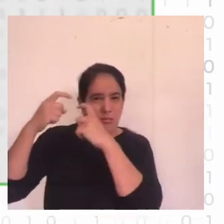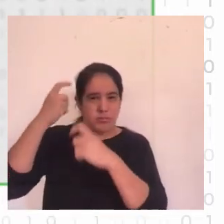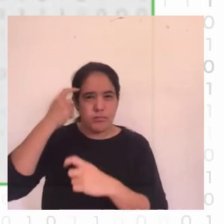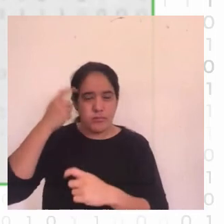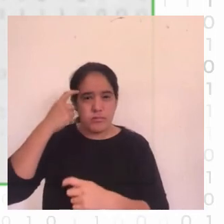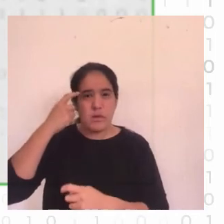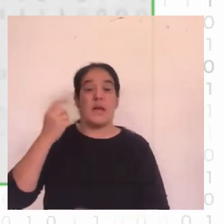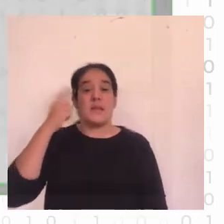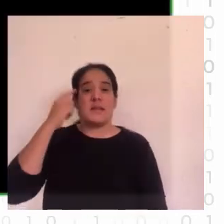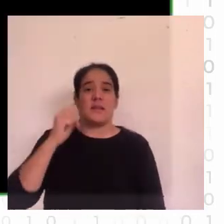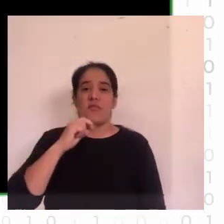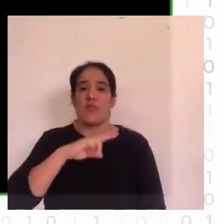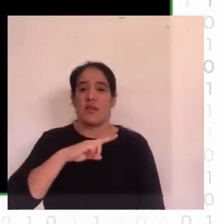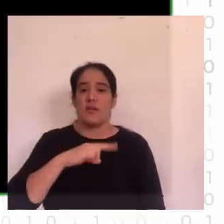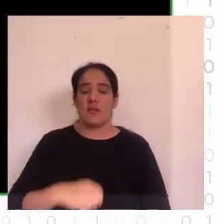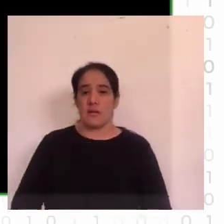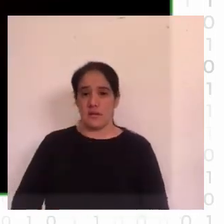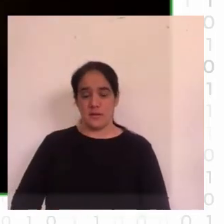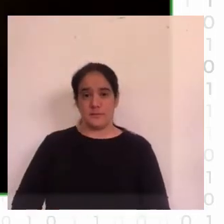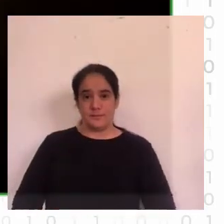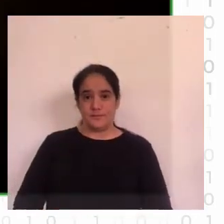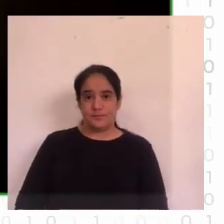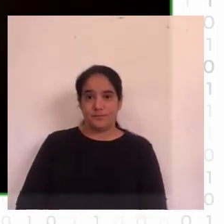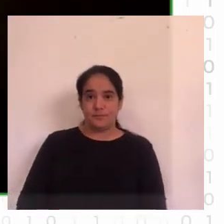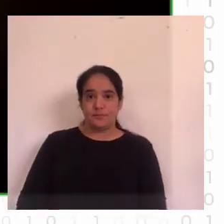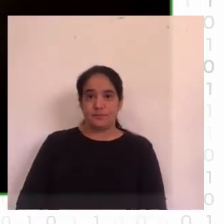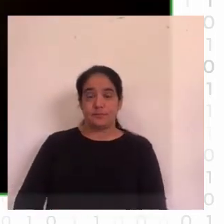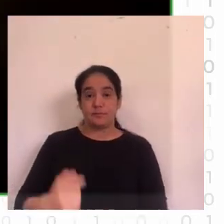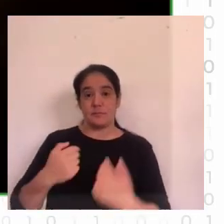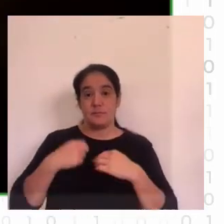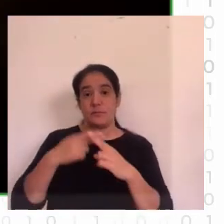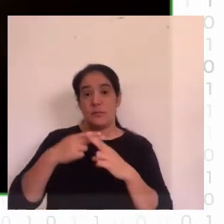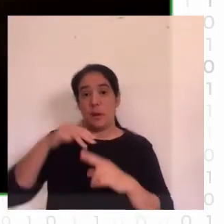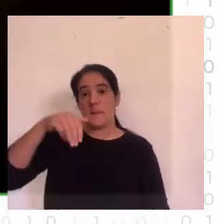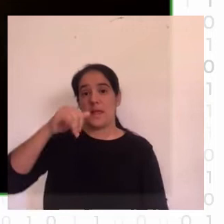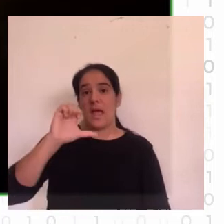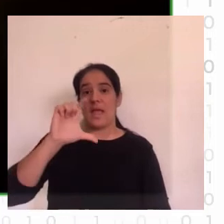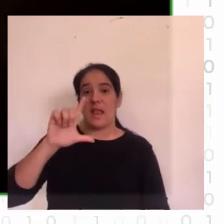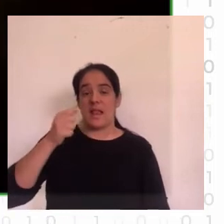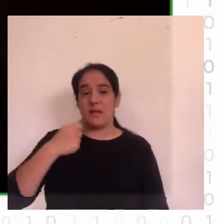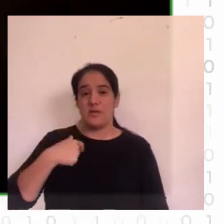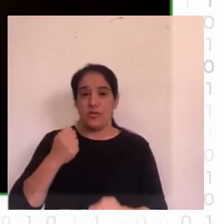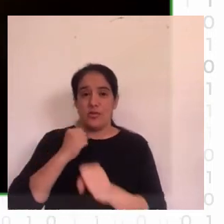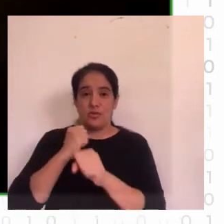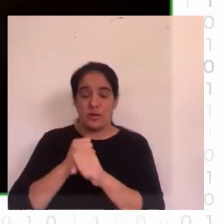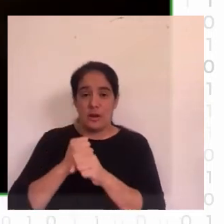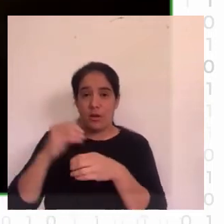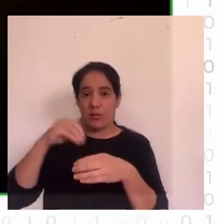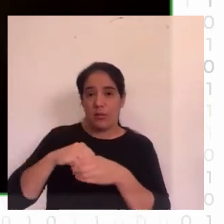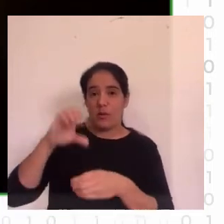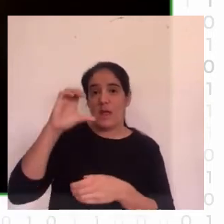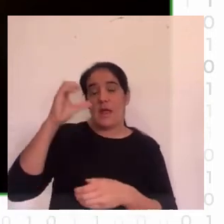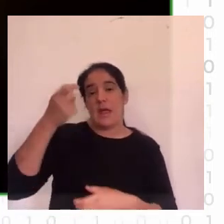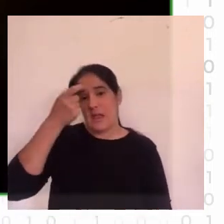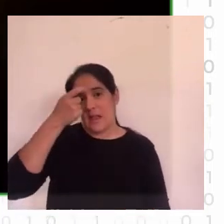adelante por favor soy Micaela Pisani trabajo como líder del equipo de ciencia de datos en RUSTRA soy co